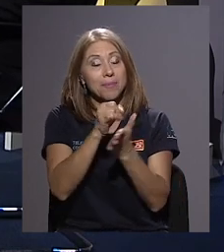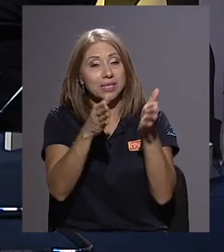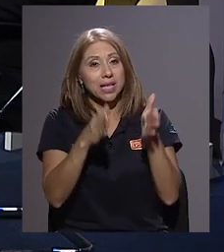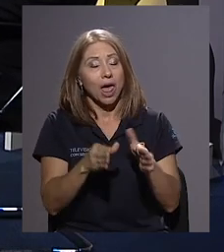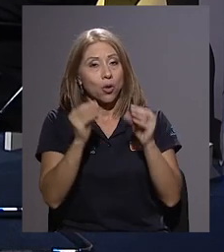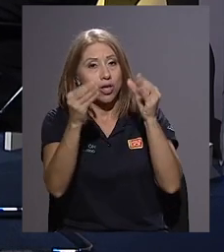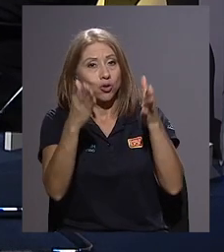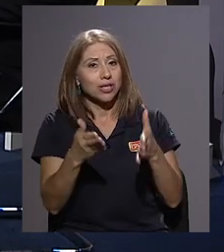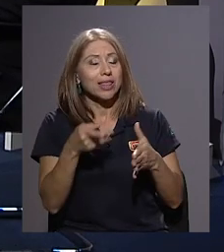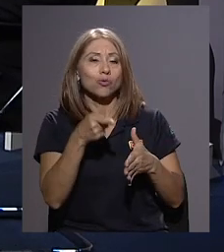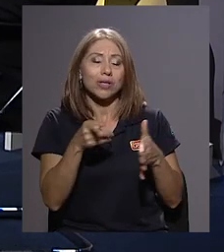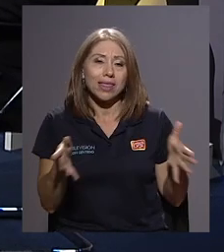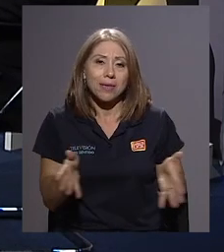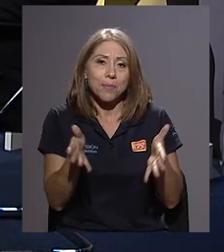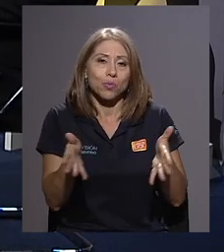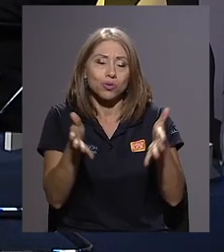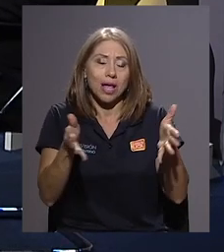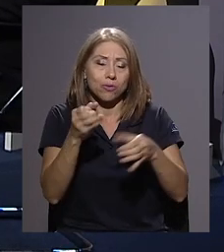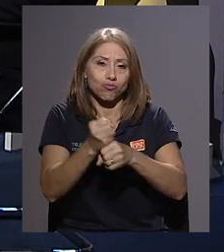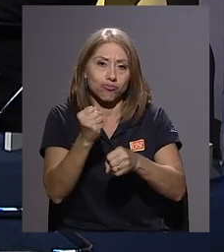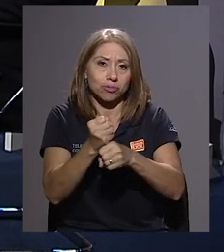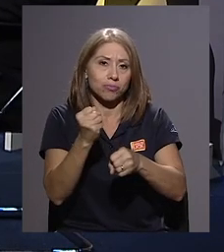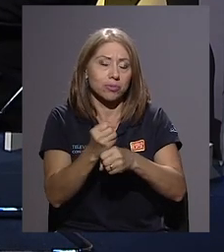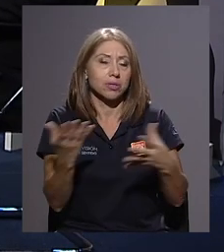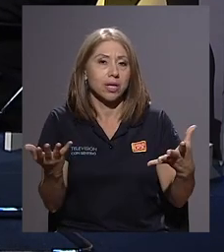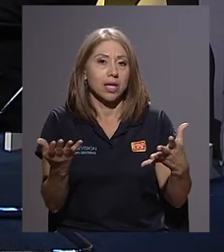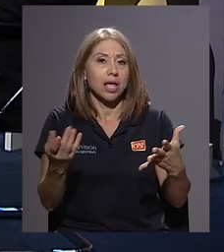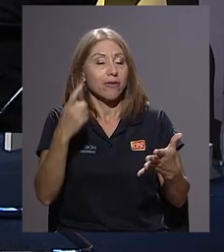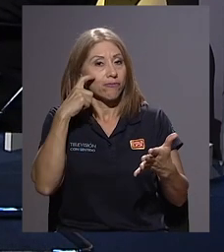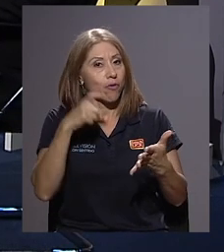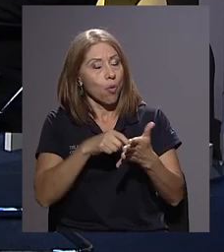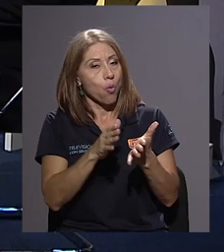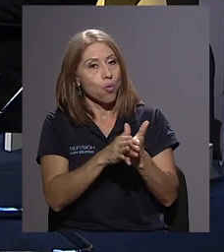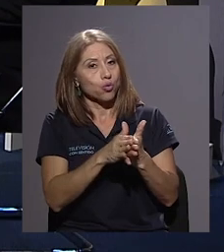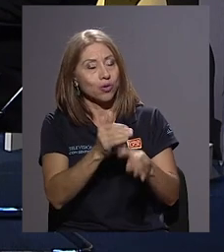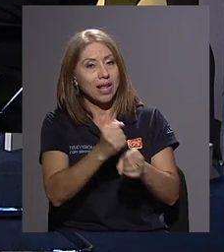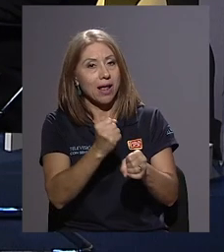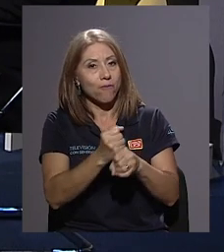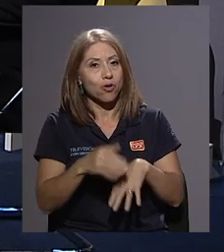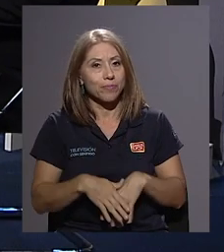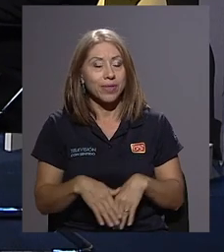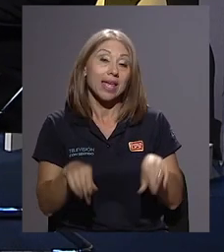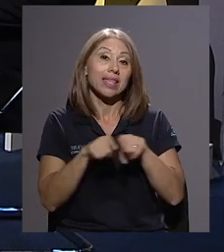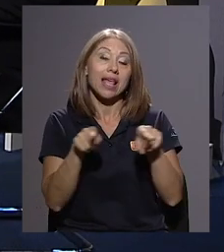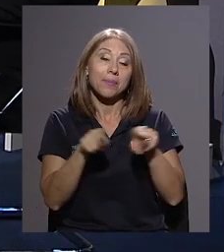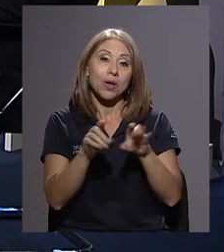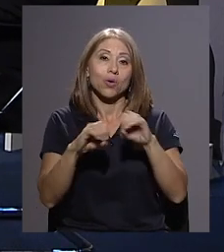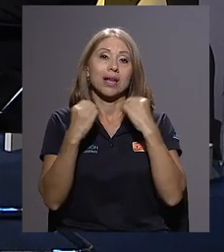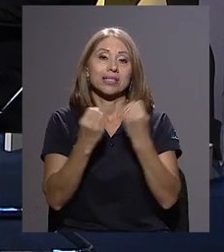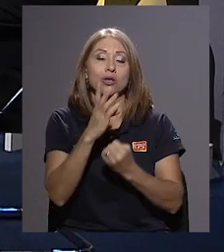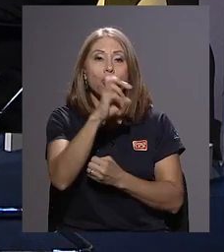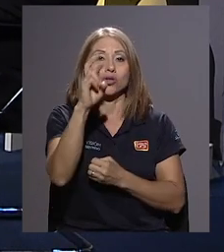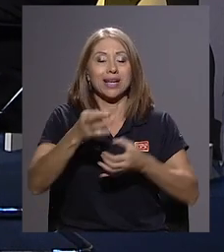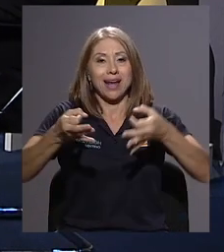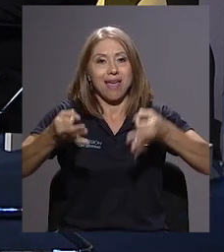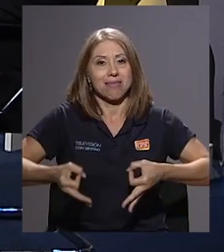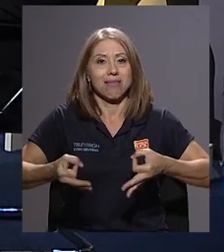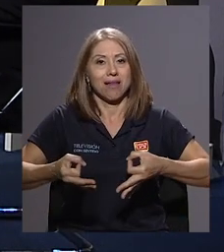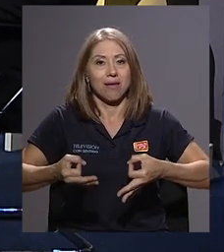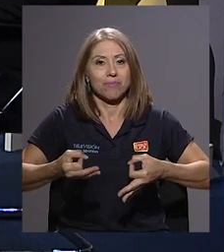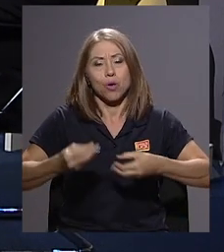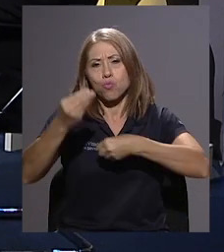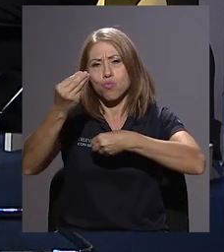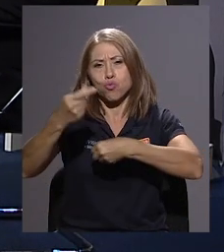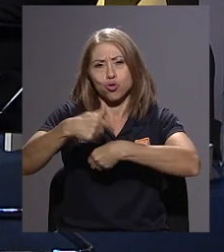docente, impulsando este tipo de trabajos. Y le reconozco esa labor. Y, por supuesto, a Costa Rica Íntegra, que viene desde hace mucho tiempo